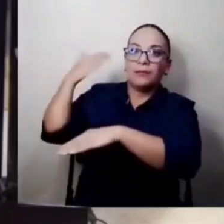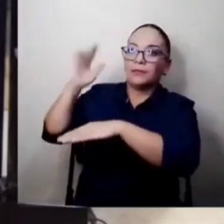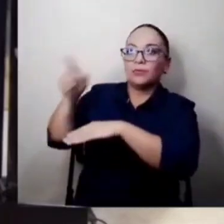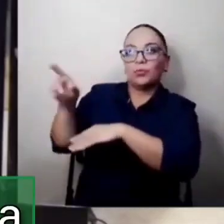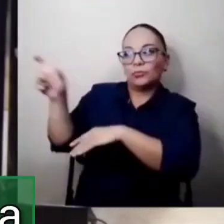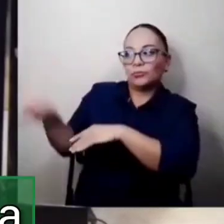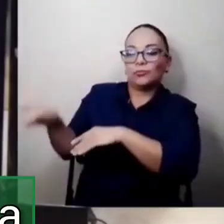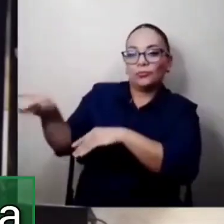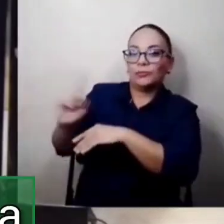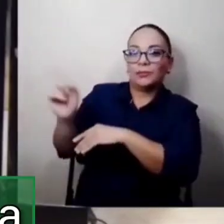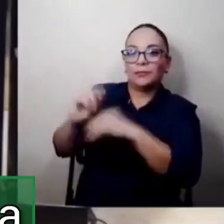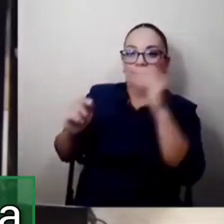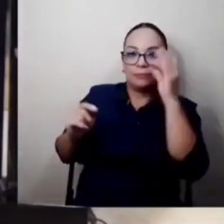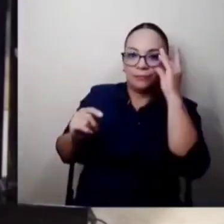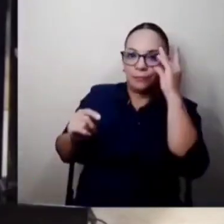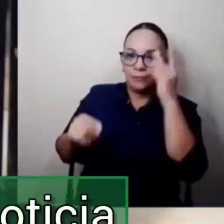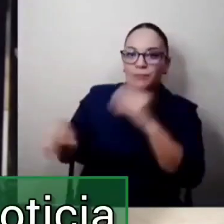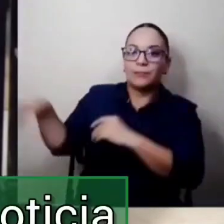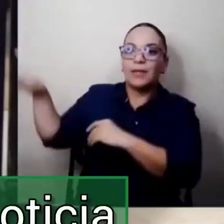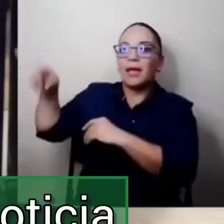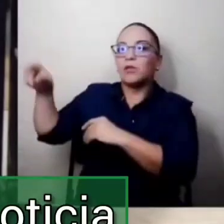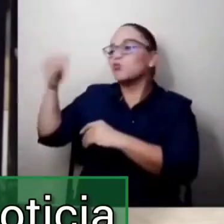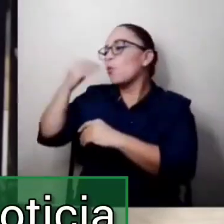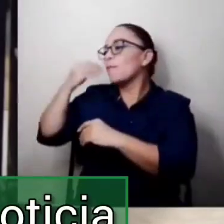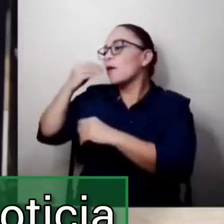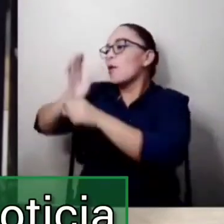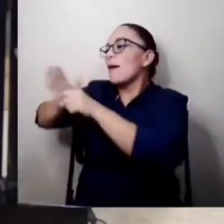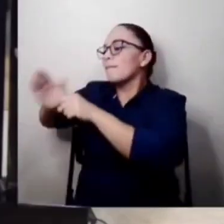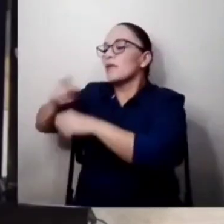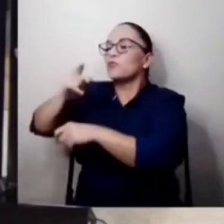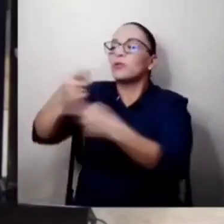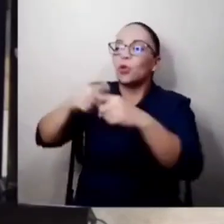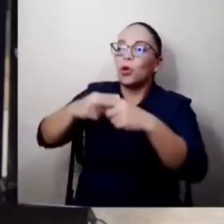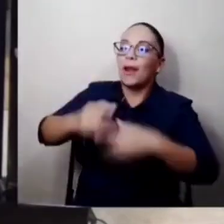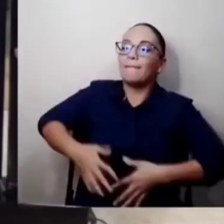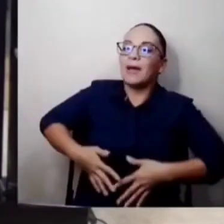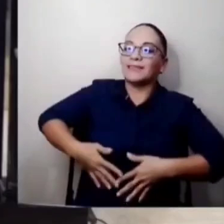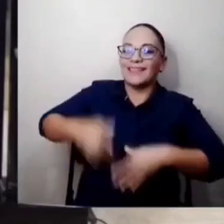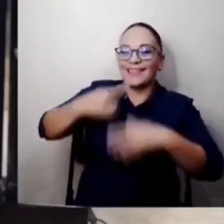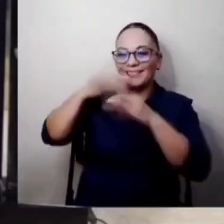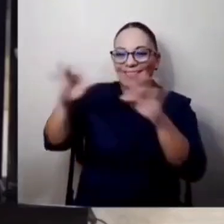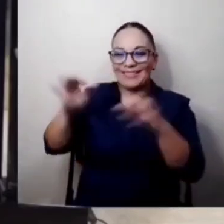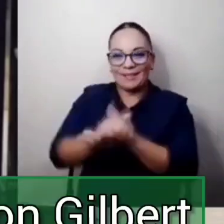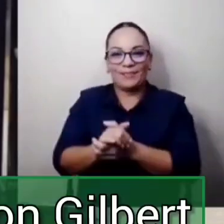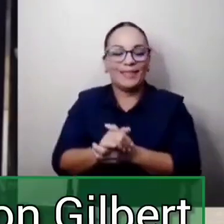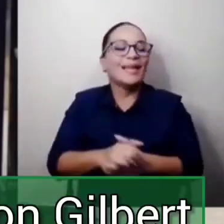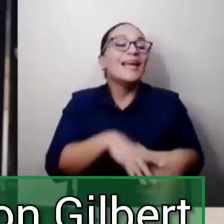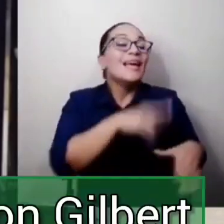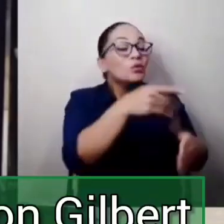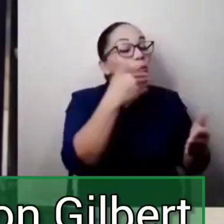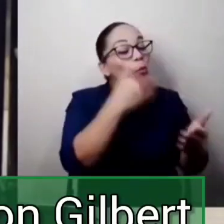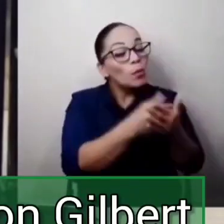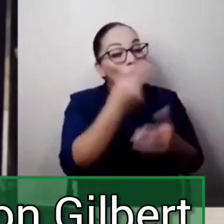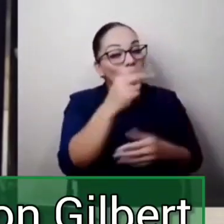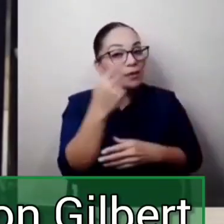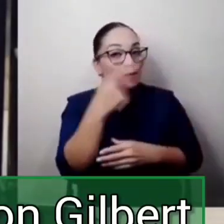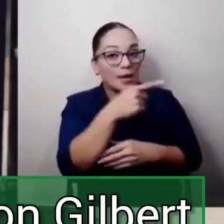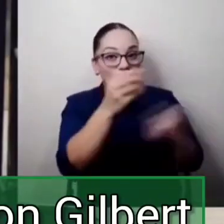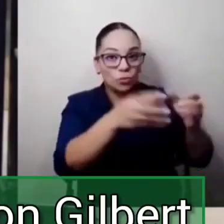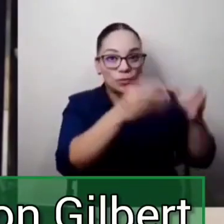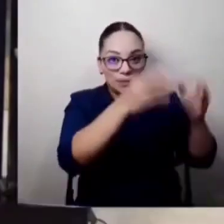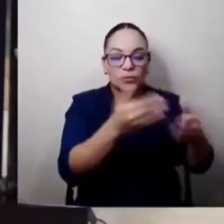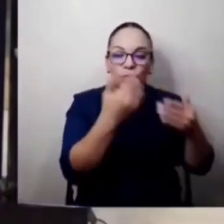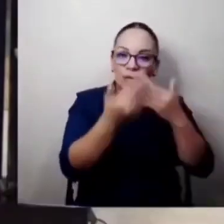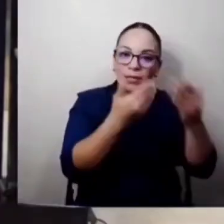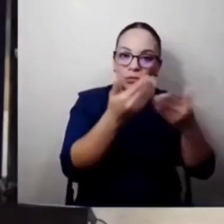comieron la piña y a usted le iba a doler la panza. La verdad que es una muy buena noticia para los docentes. duda. Y yo agradezco aquí la presencia de